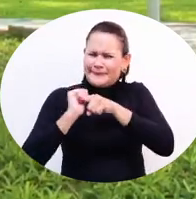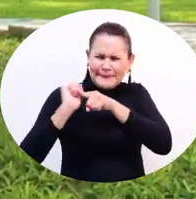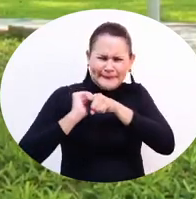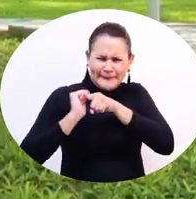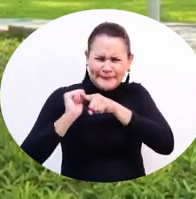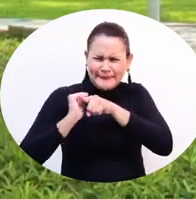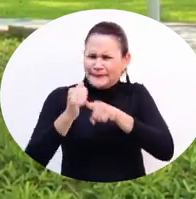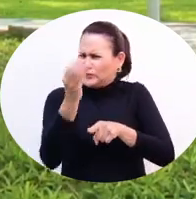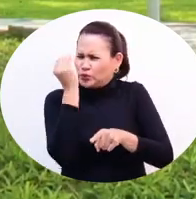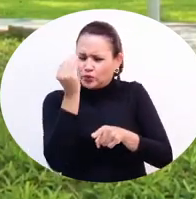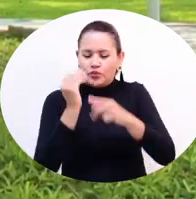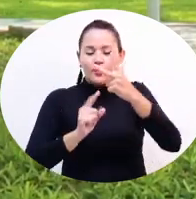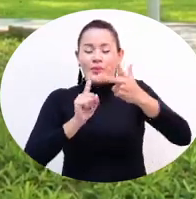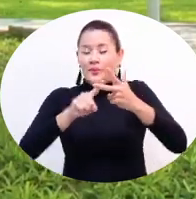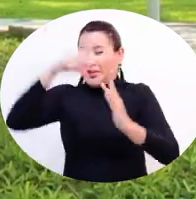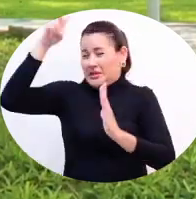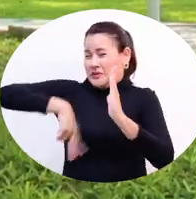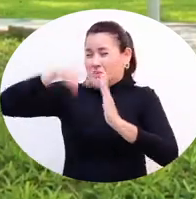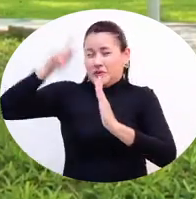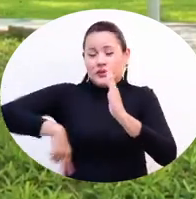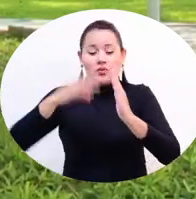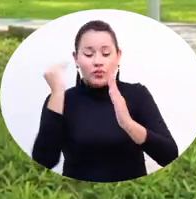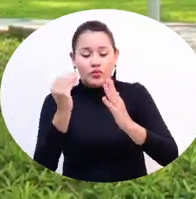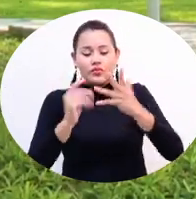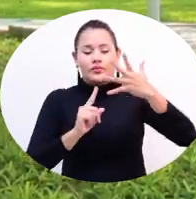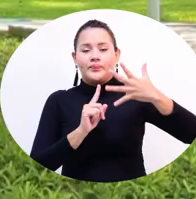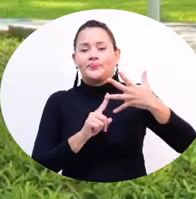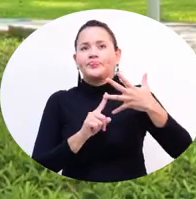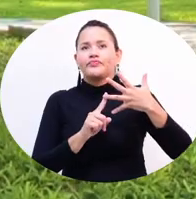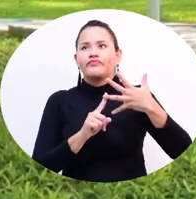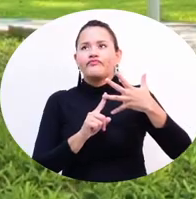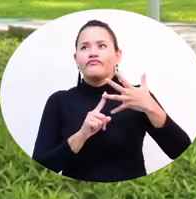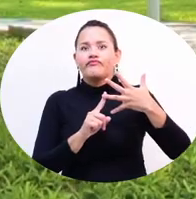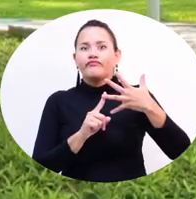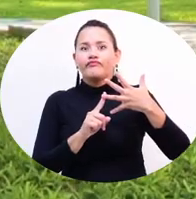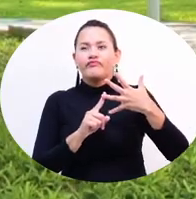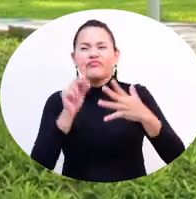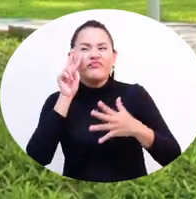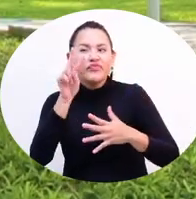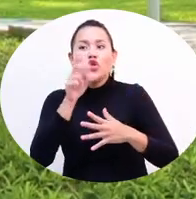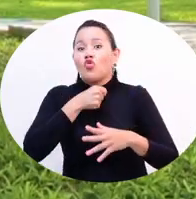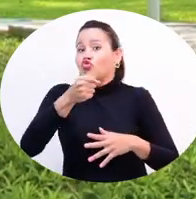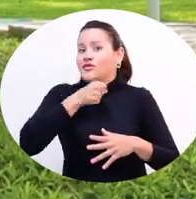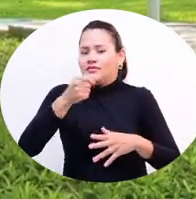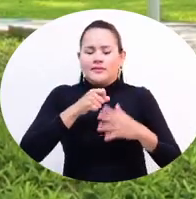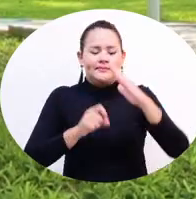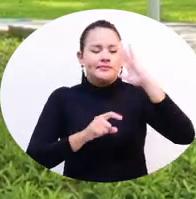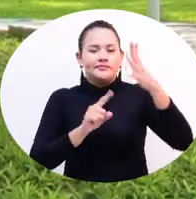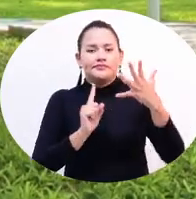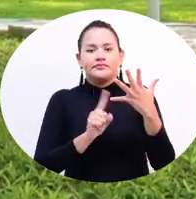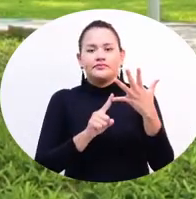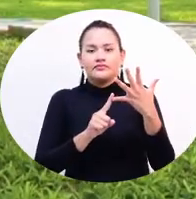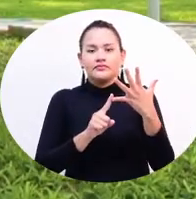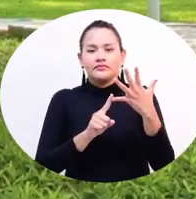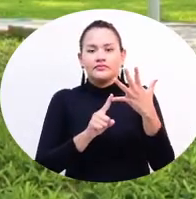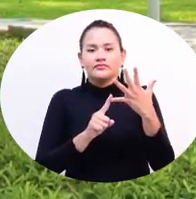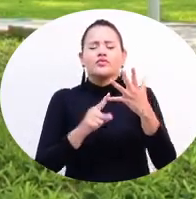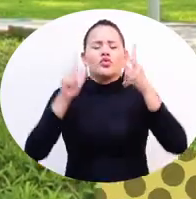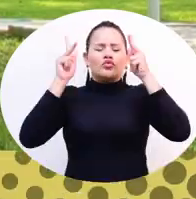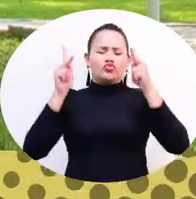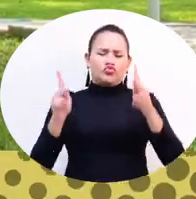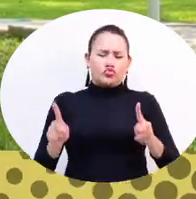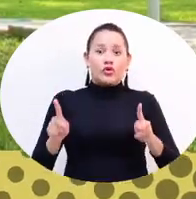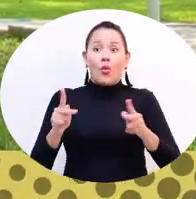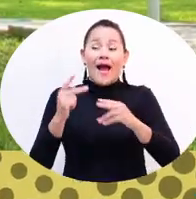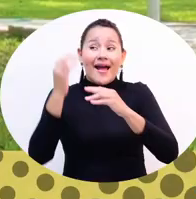mucho. Practicar mucho. Tercera. Leer un montón. Segunda. Ver muchos noticieros. Primera. Descansar mucho